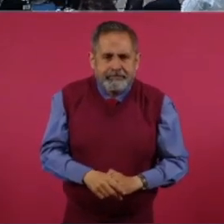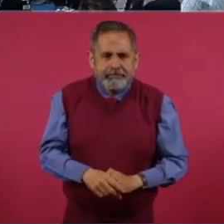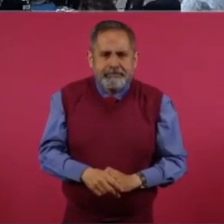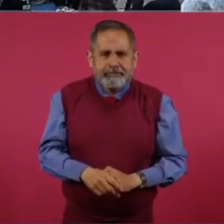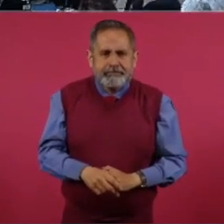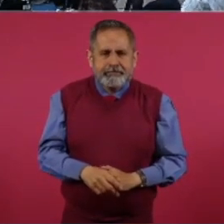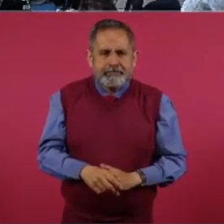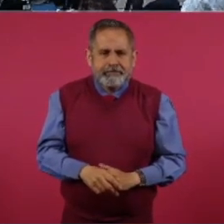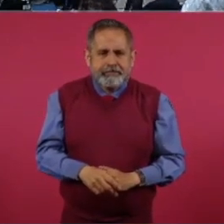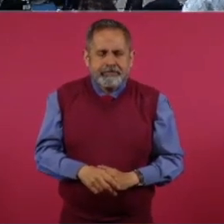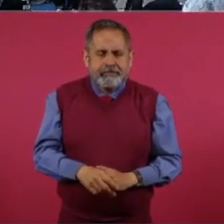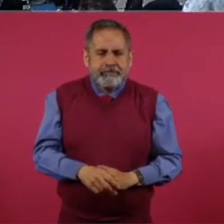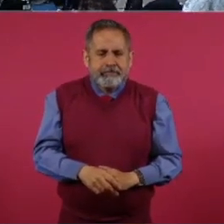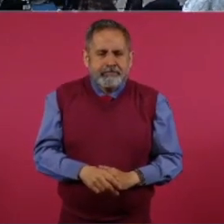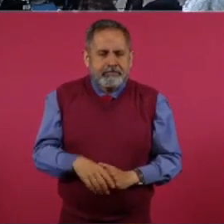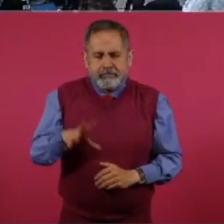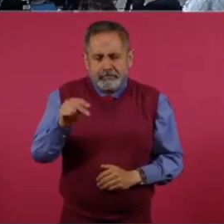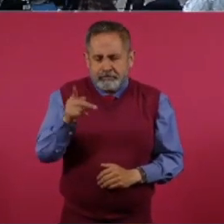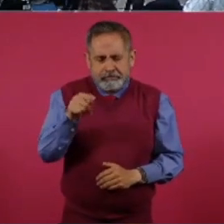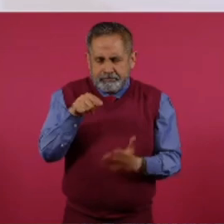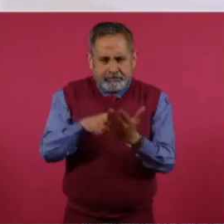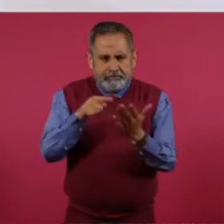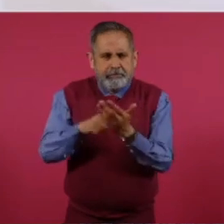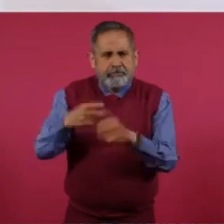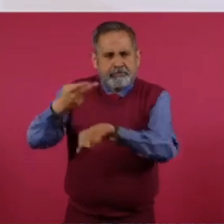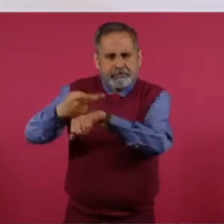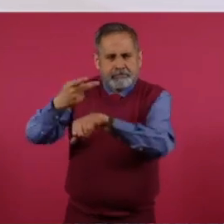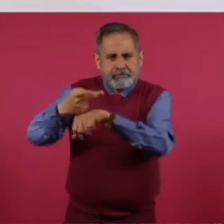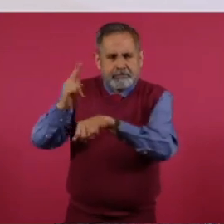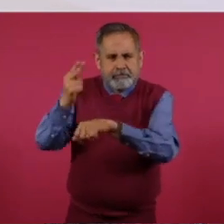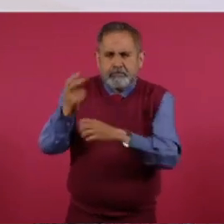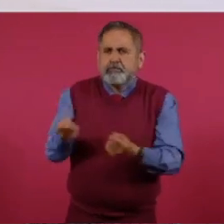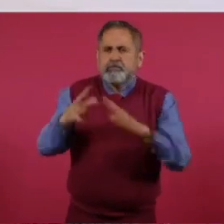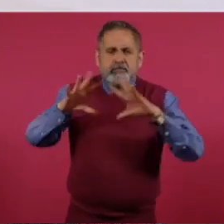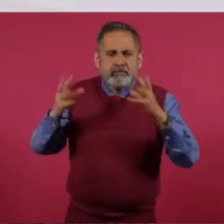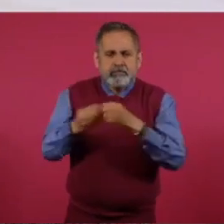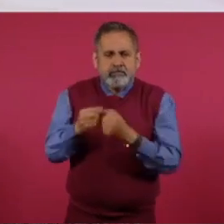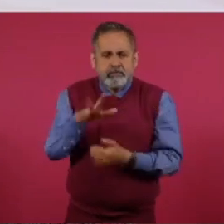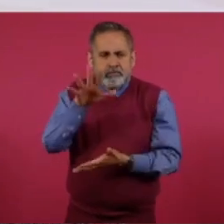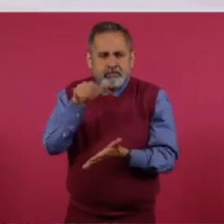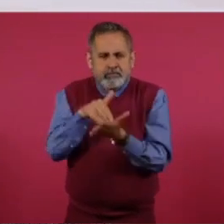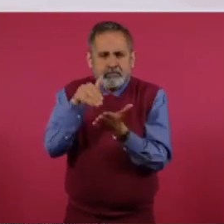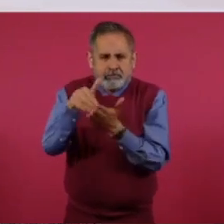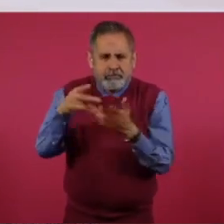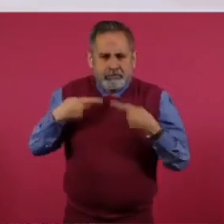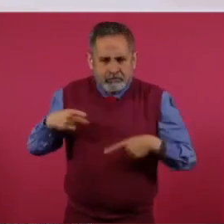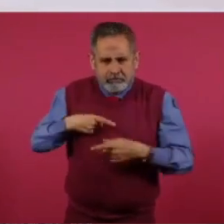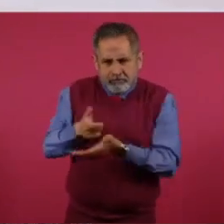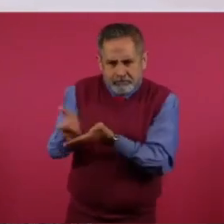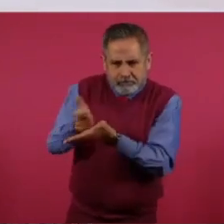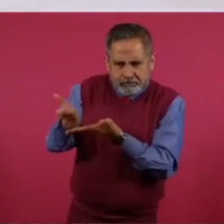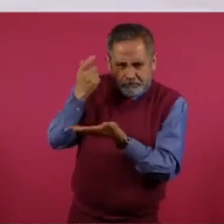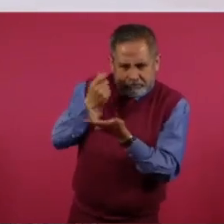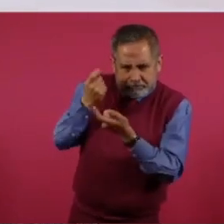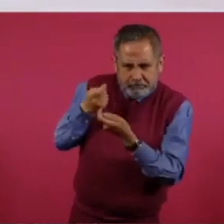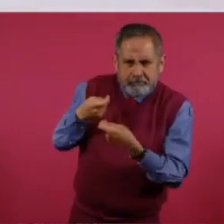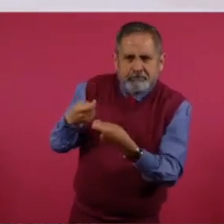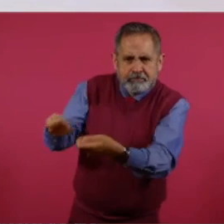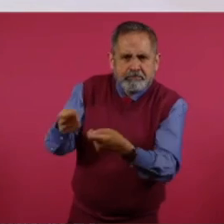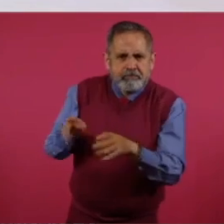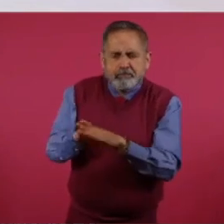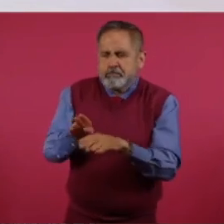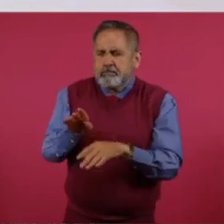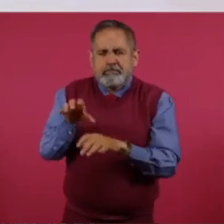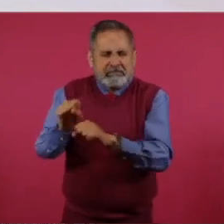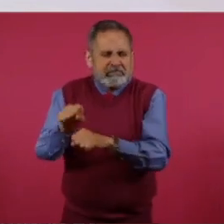No, no, pero en el media superior son como cinco millones, cerca de cinco,